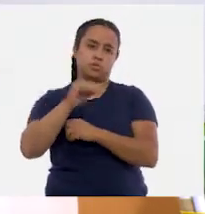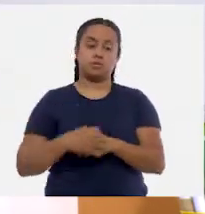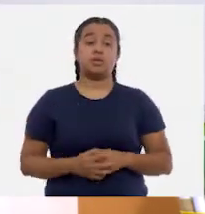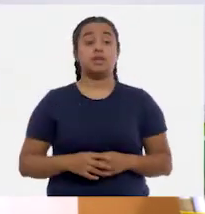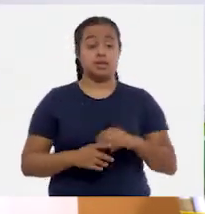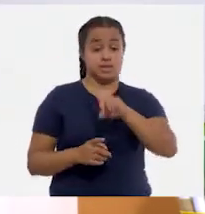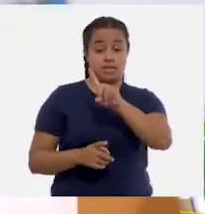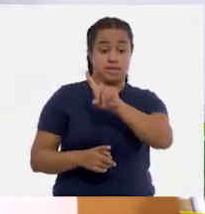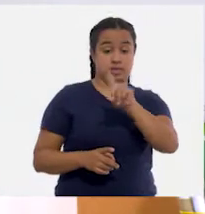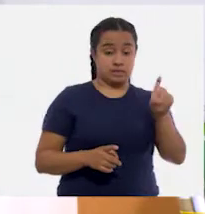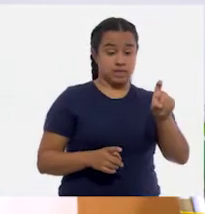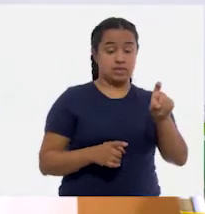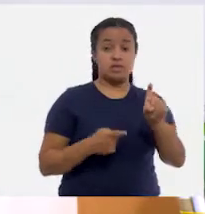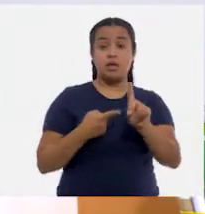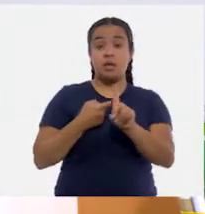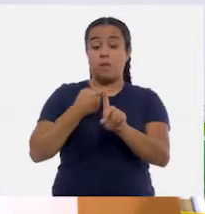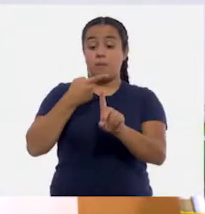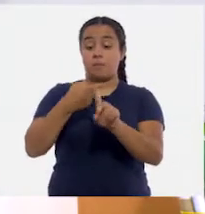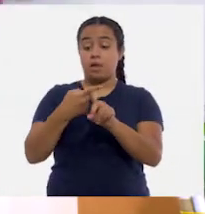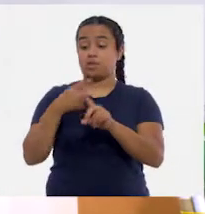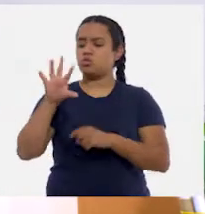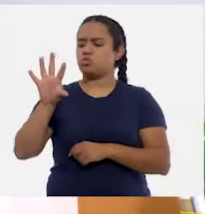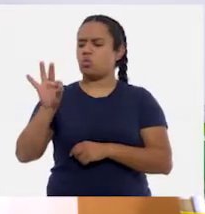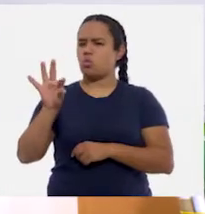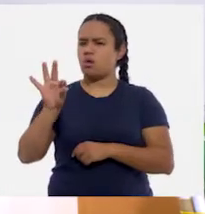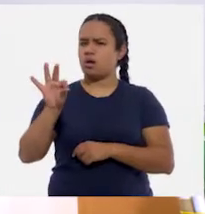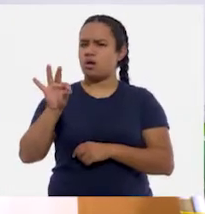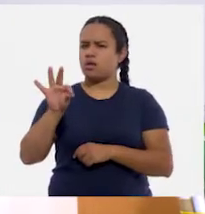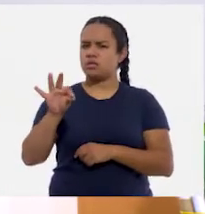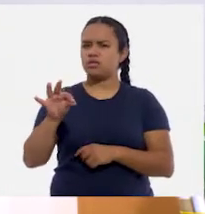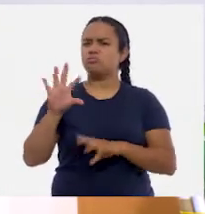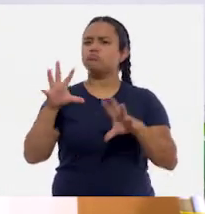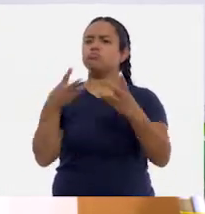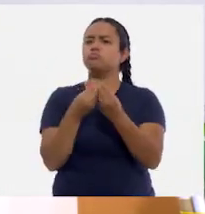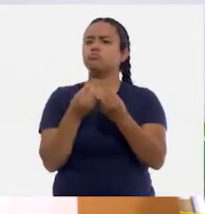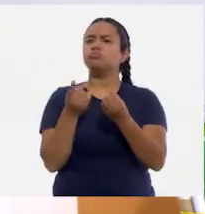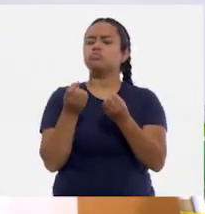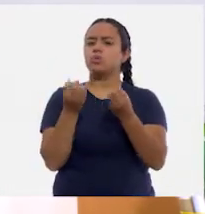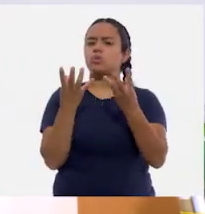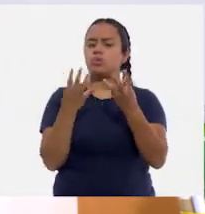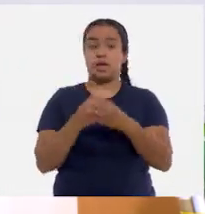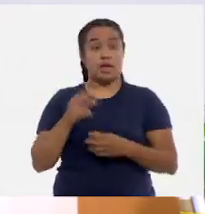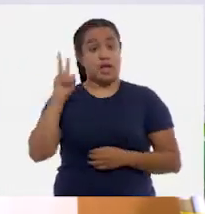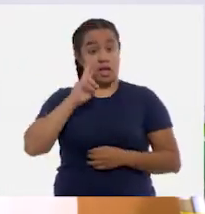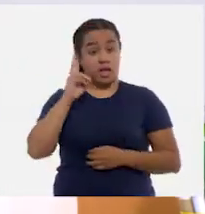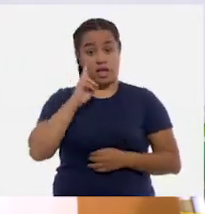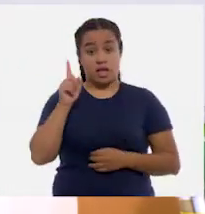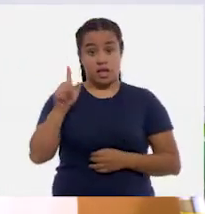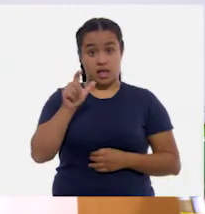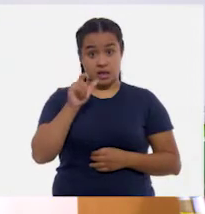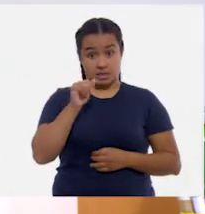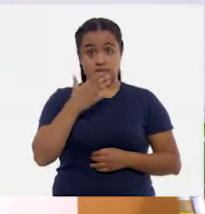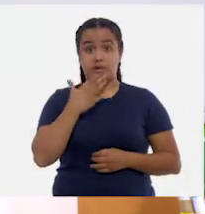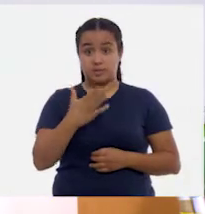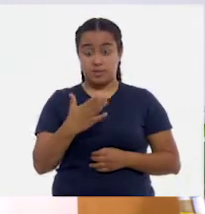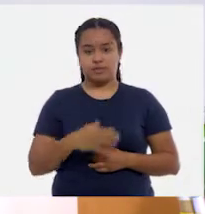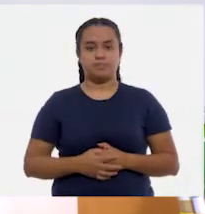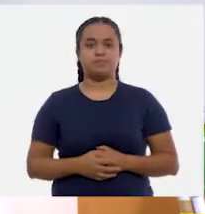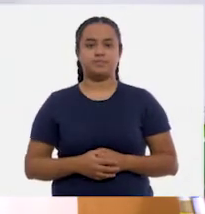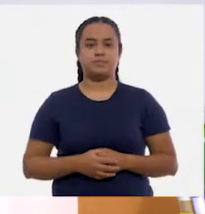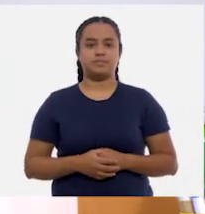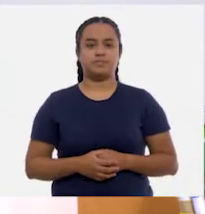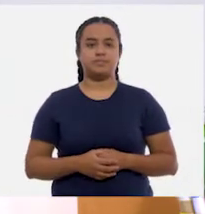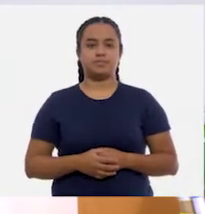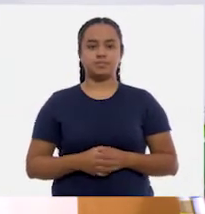tengo cien y le voy a sumar cuarenta, ¿qué número es? Vamos a ver si lo que hizo ella es correcto. Voy